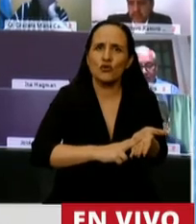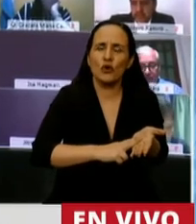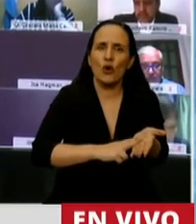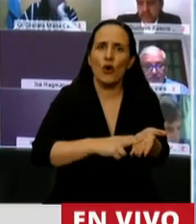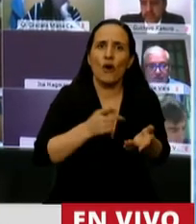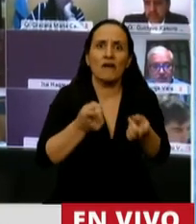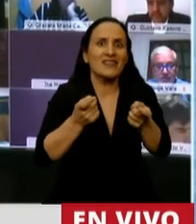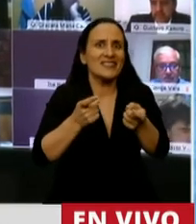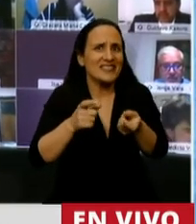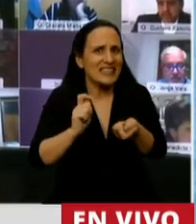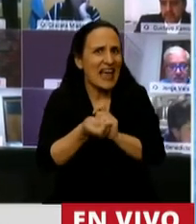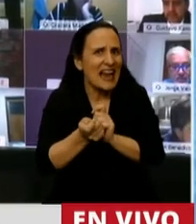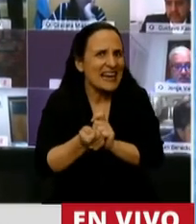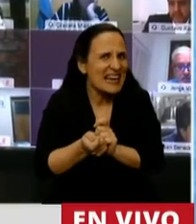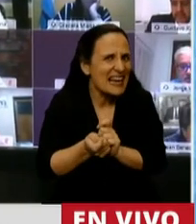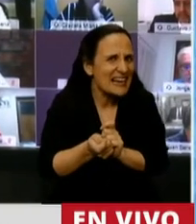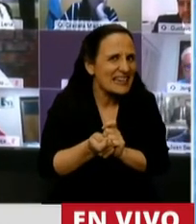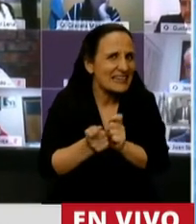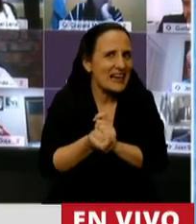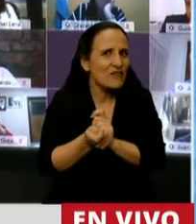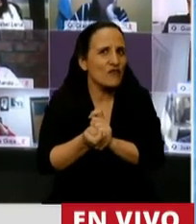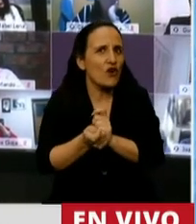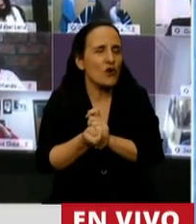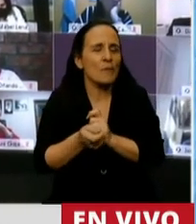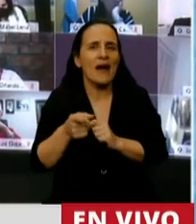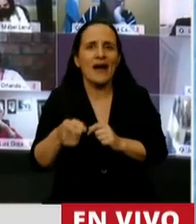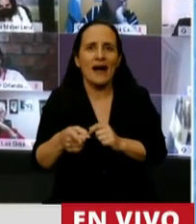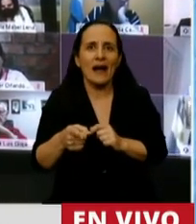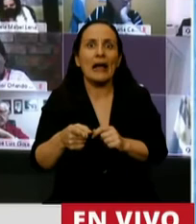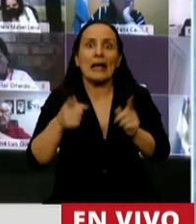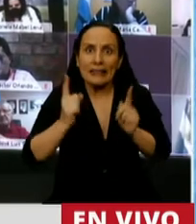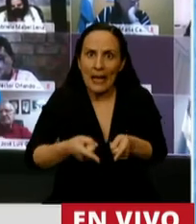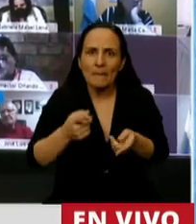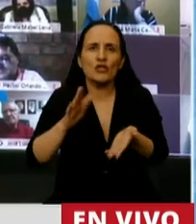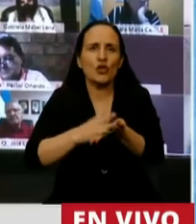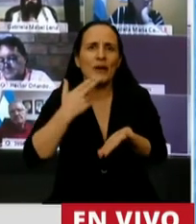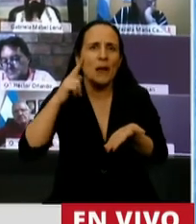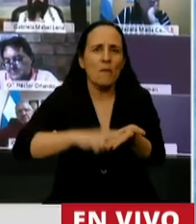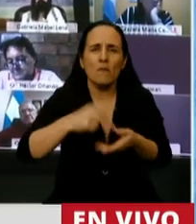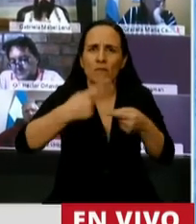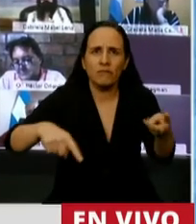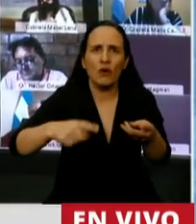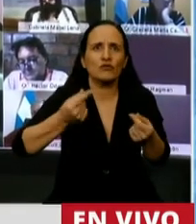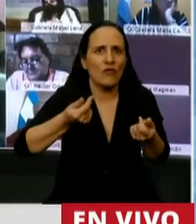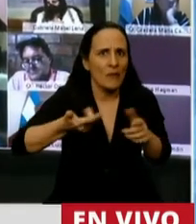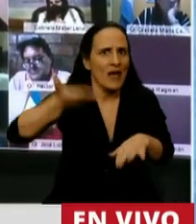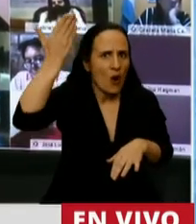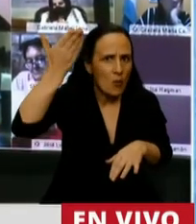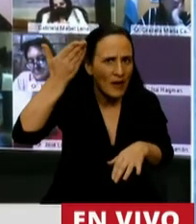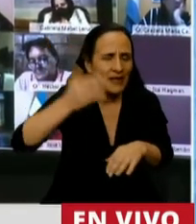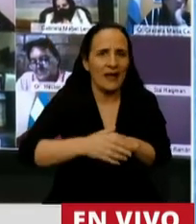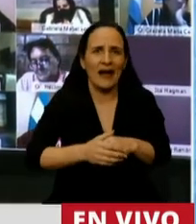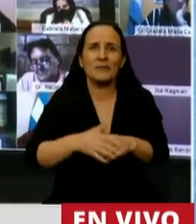un poder que ya anunciaron. Ni sobre los incrementos que tendrán hasta arriba de los servicios públicos. Ni sobre la supuesta movilidad jubilatoria que se